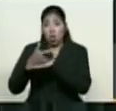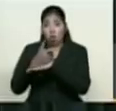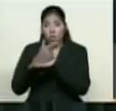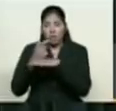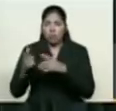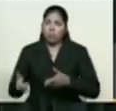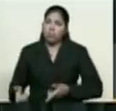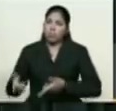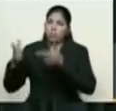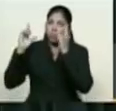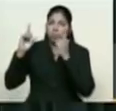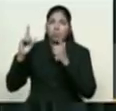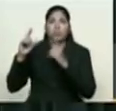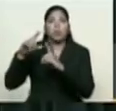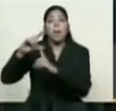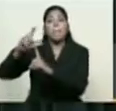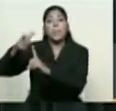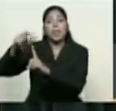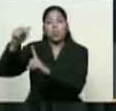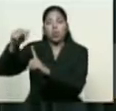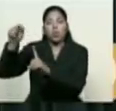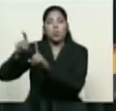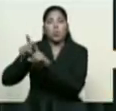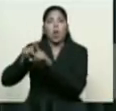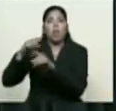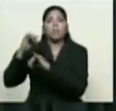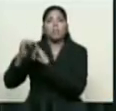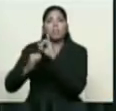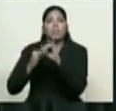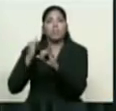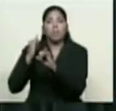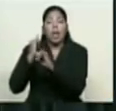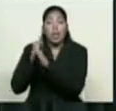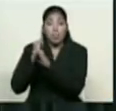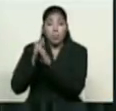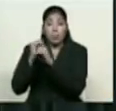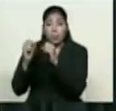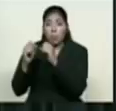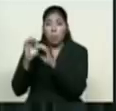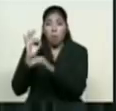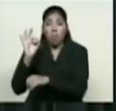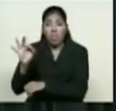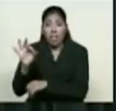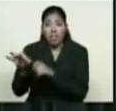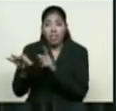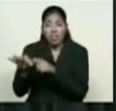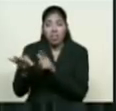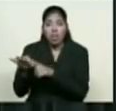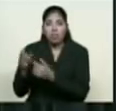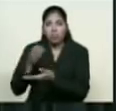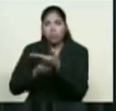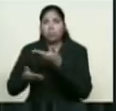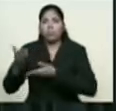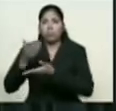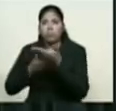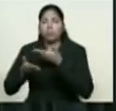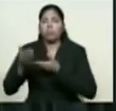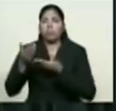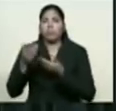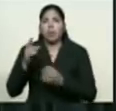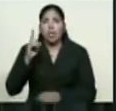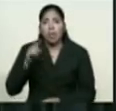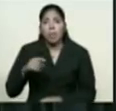oficialmente al Petro como un criptoactivo para el intercambio de bienes y servicios, como para la inversión,